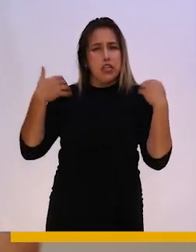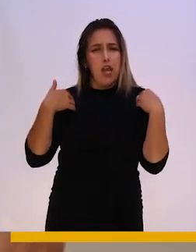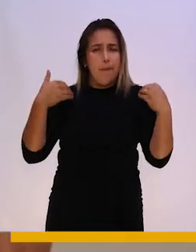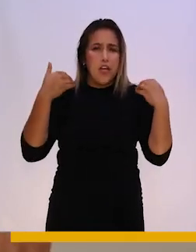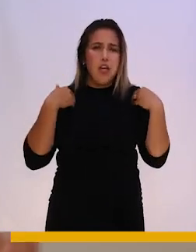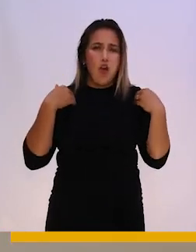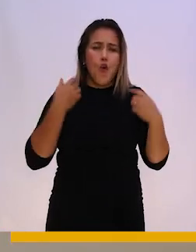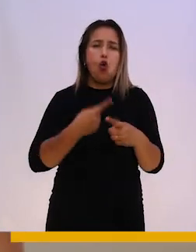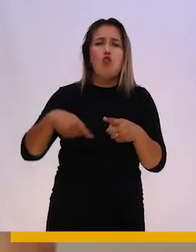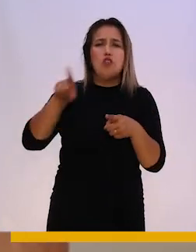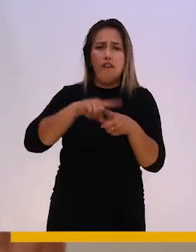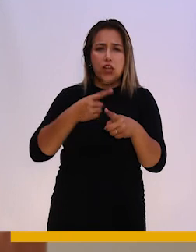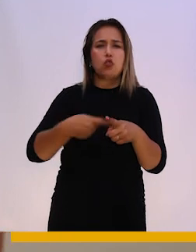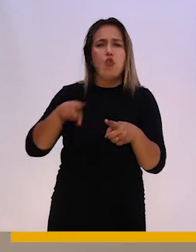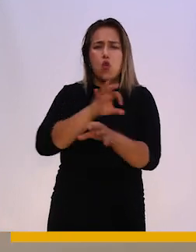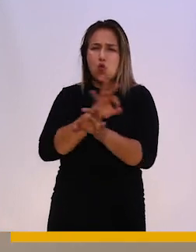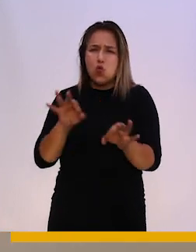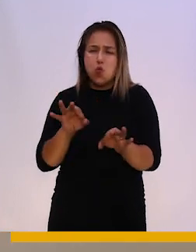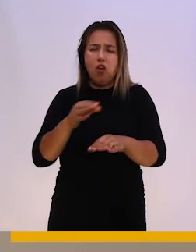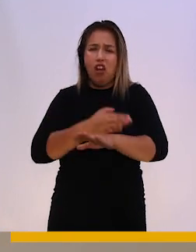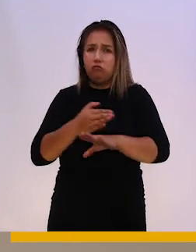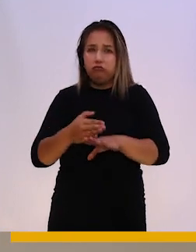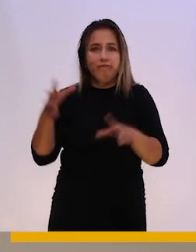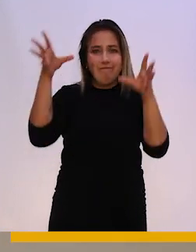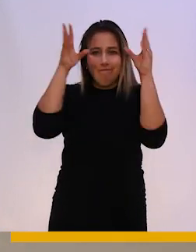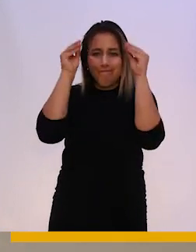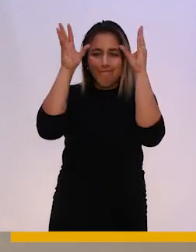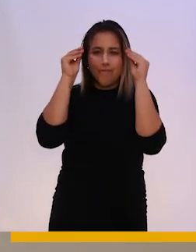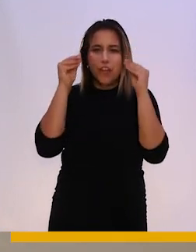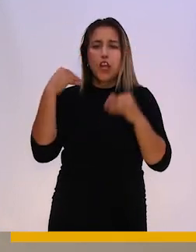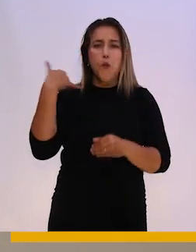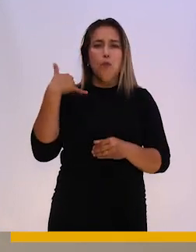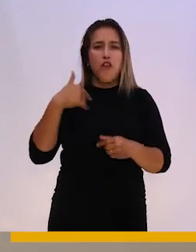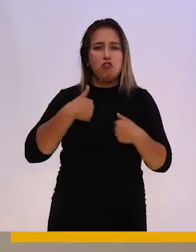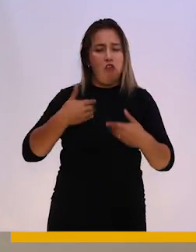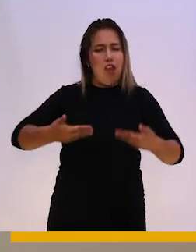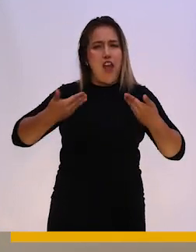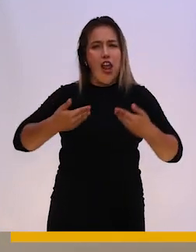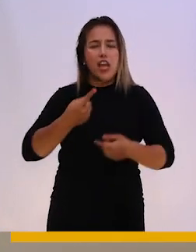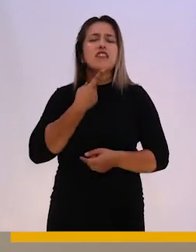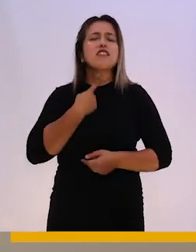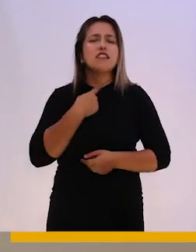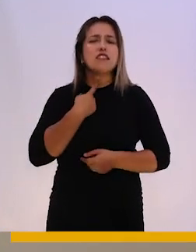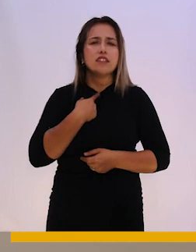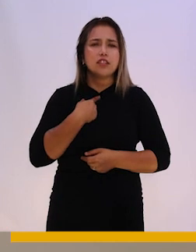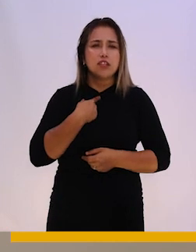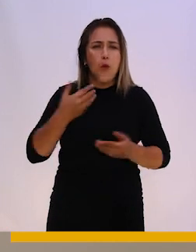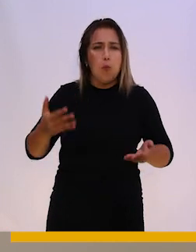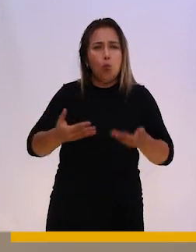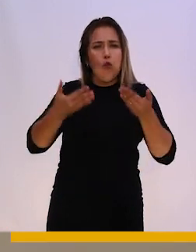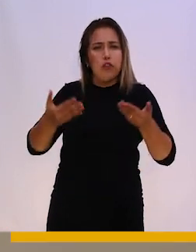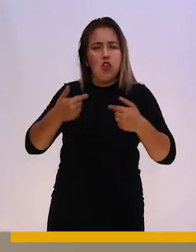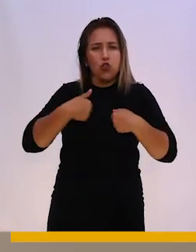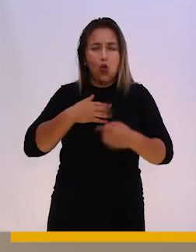el tener las ganas y buscar los intereses y la motivación que yo tenga para poder realizar estas actividades y aprender cosas